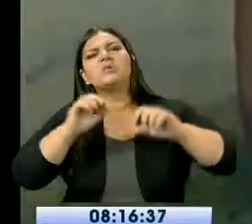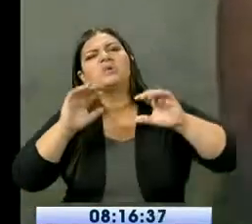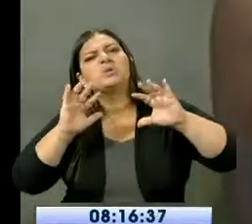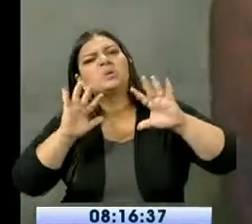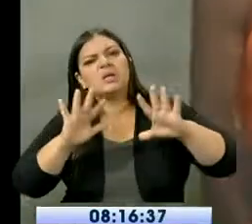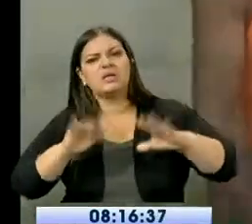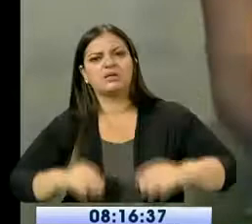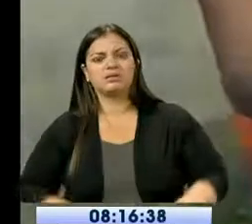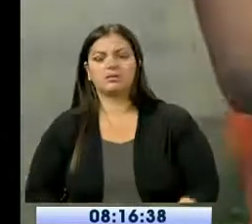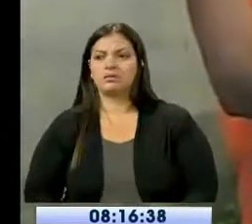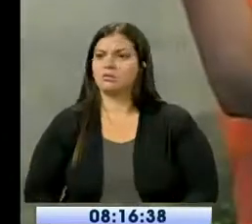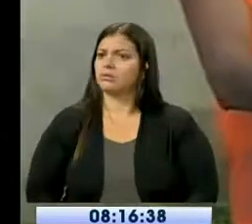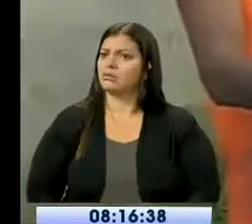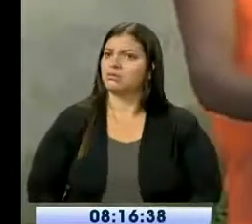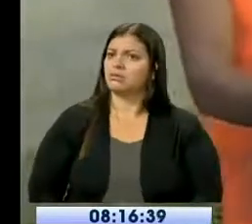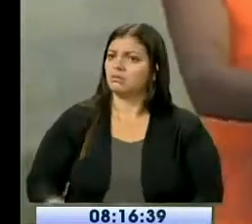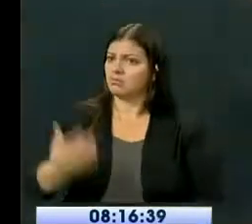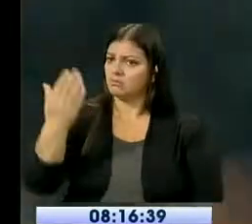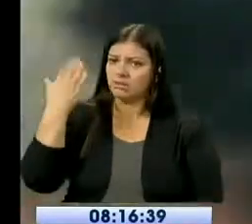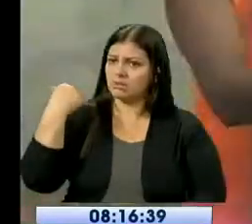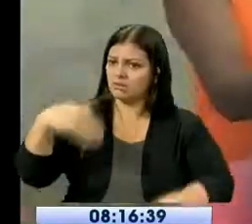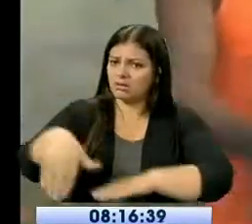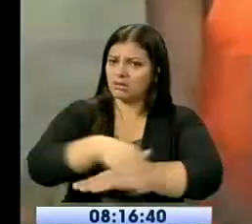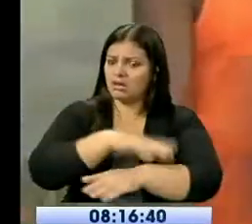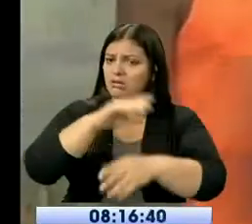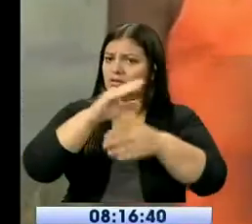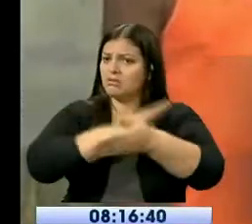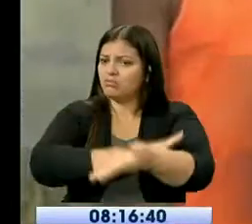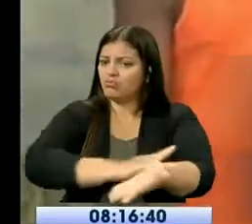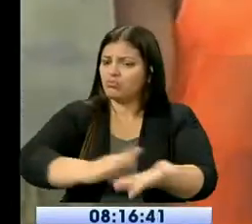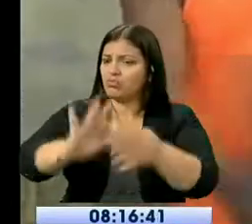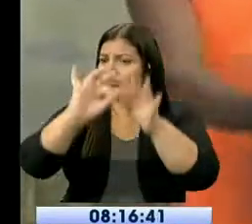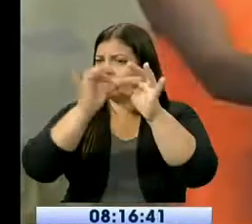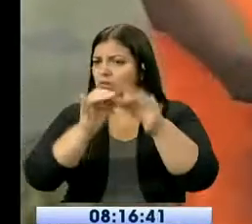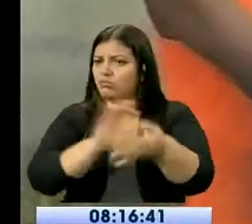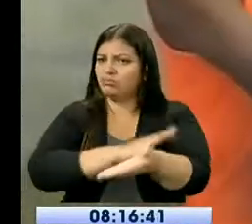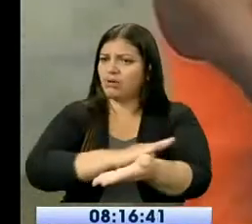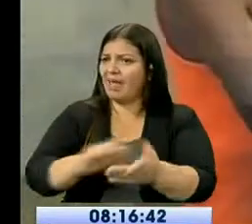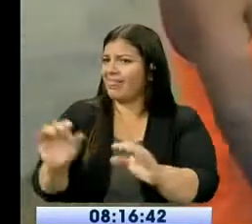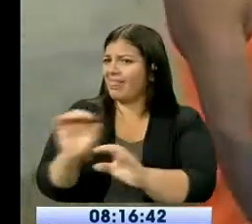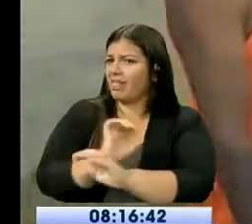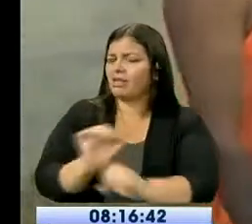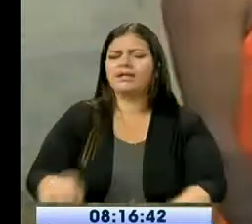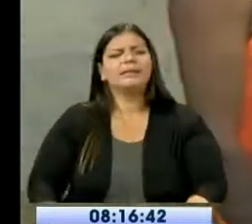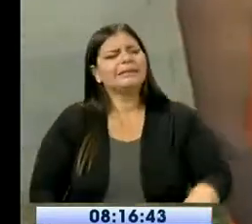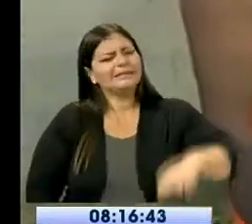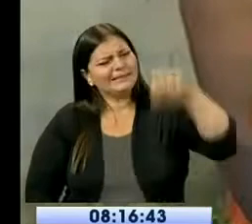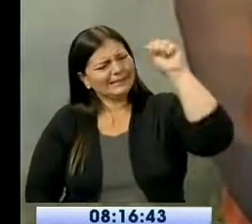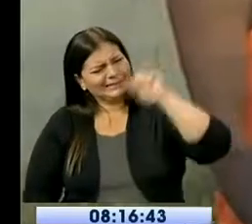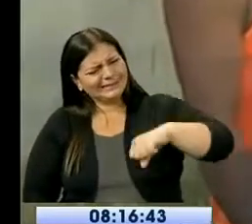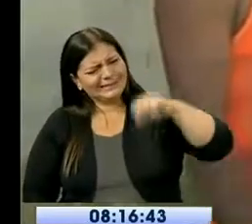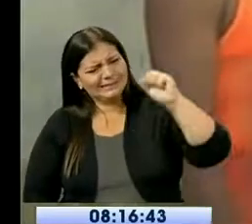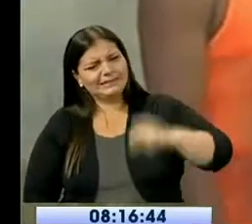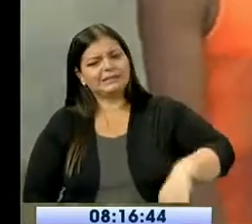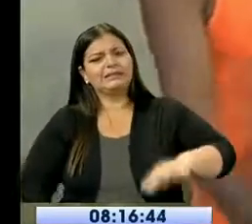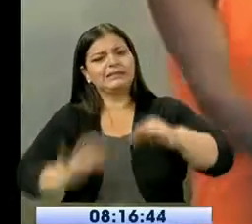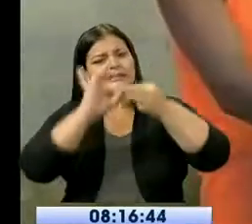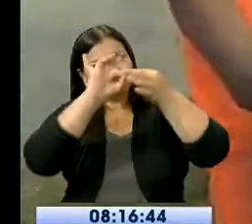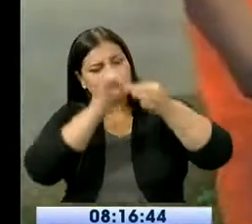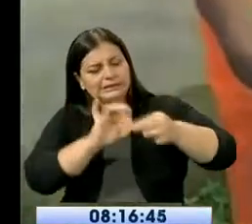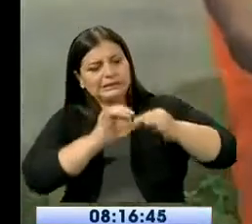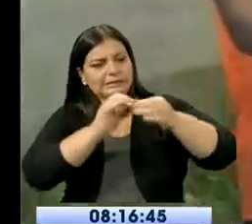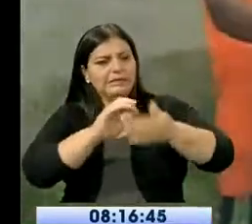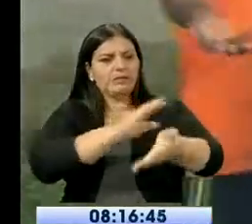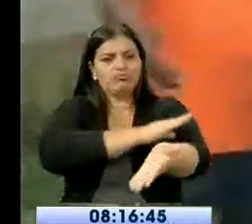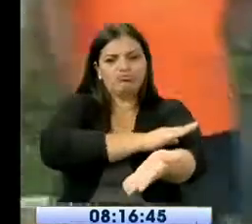venido a arreglar las calles al menos? Sí, las calles, pero de nuevo se llenan porque no hay canterillado aquí. No hay canterillado